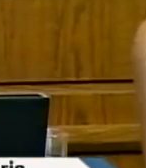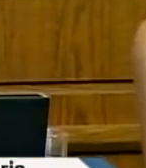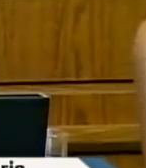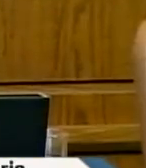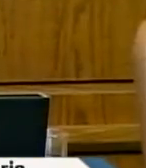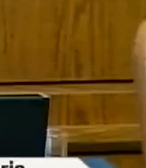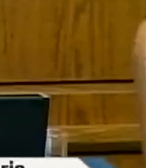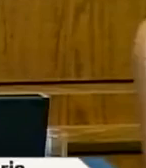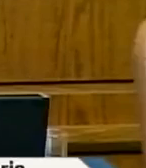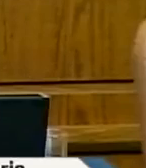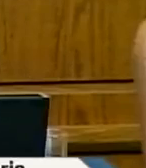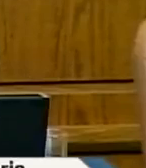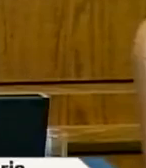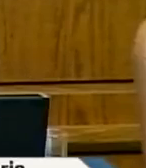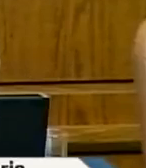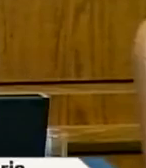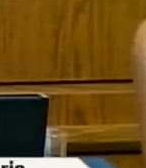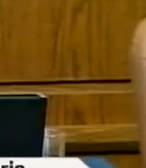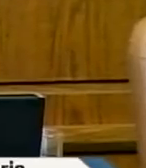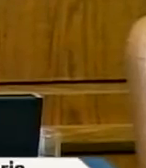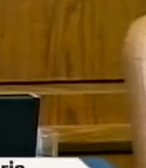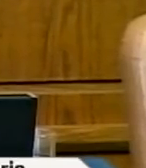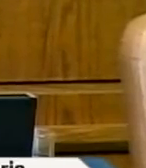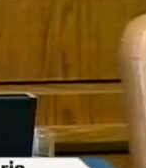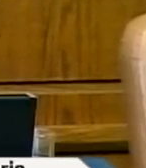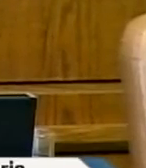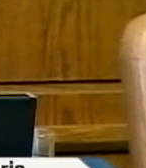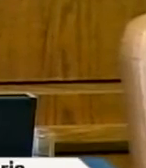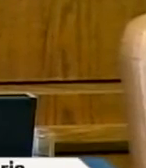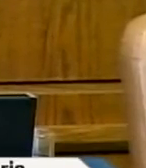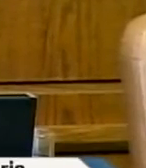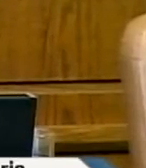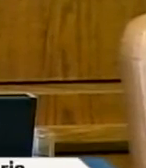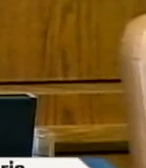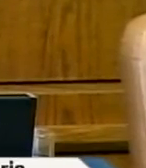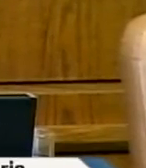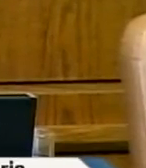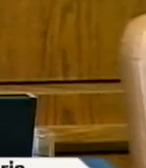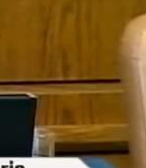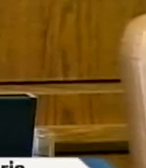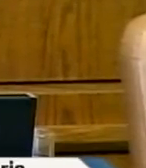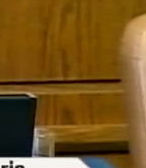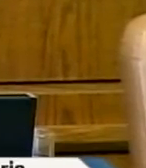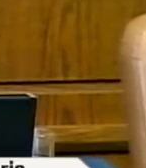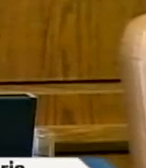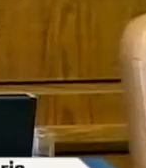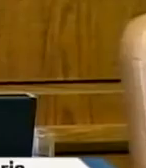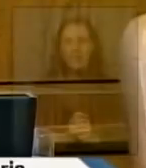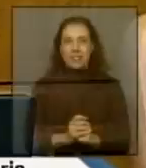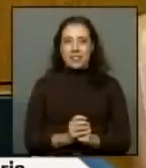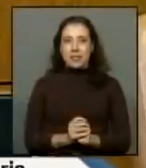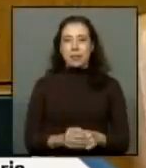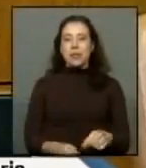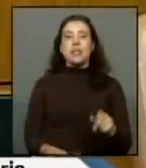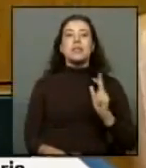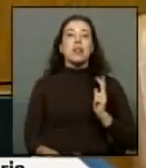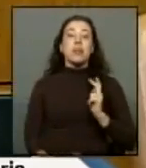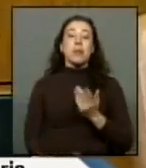muchas gracias a los colegas y a usted señor presidente tiene la palabra el cumpleaños señor presidente